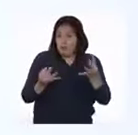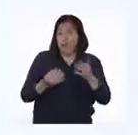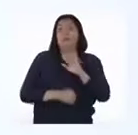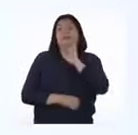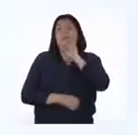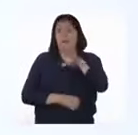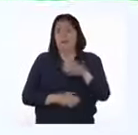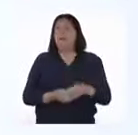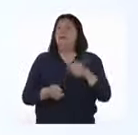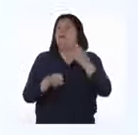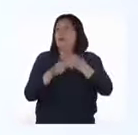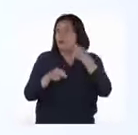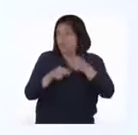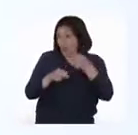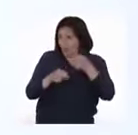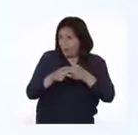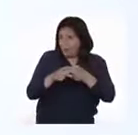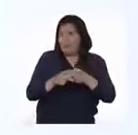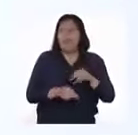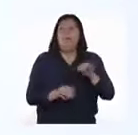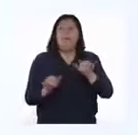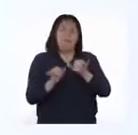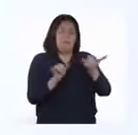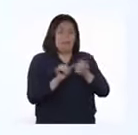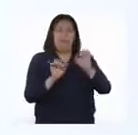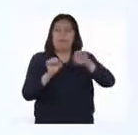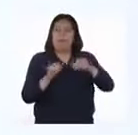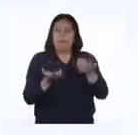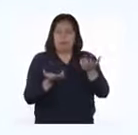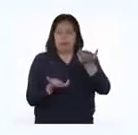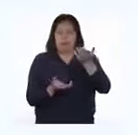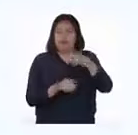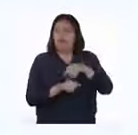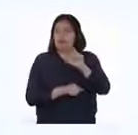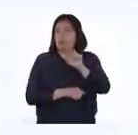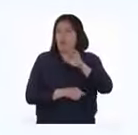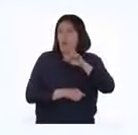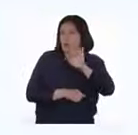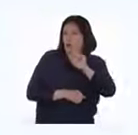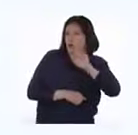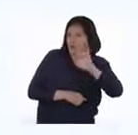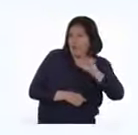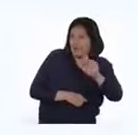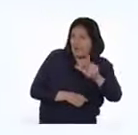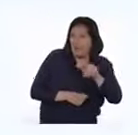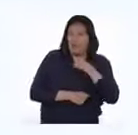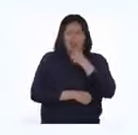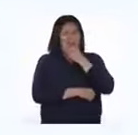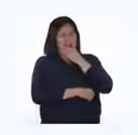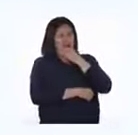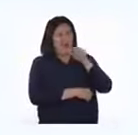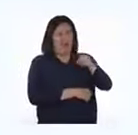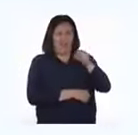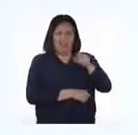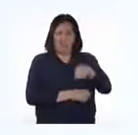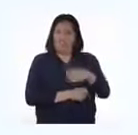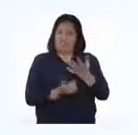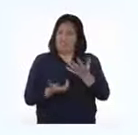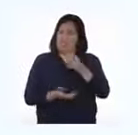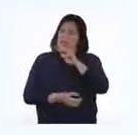dice que son magnitudes directamente proporcionales. Y una pregunta, ¿estas magnitudes directamente